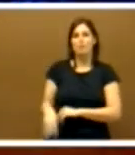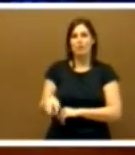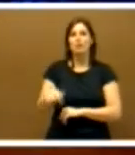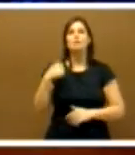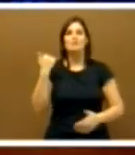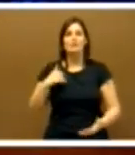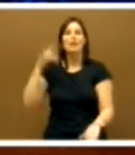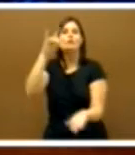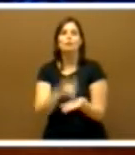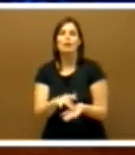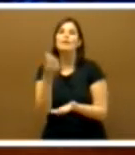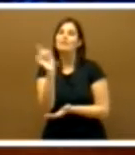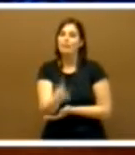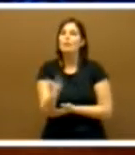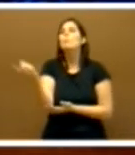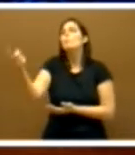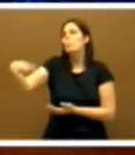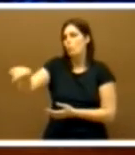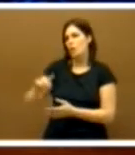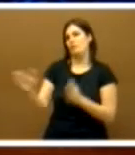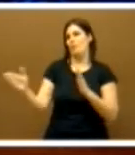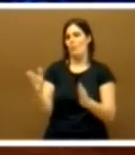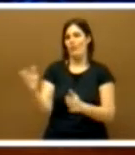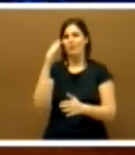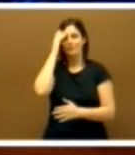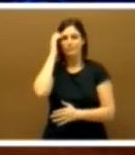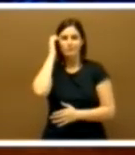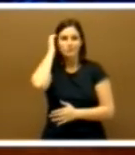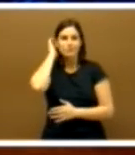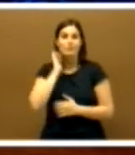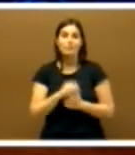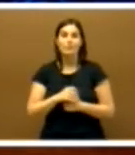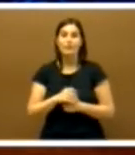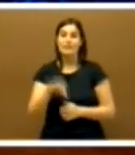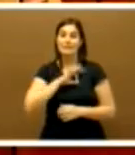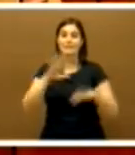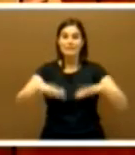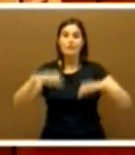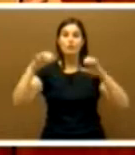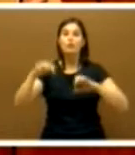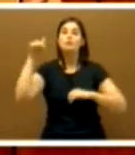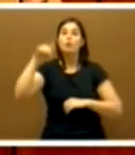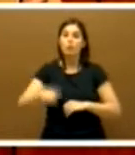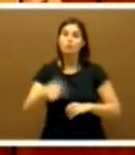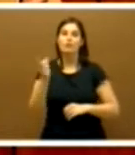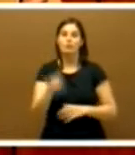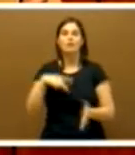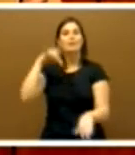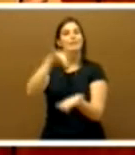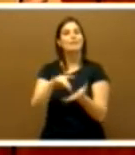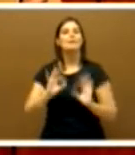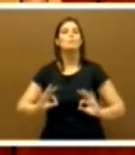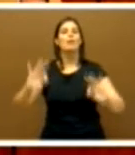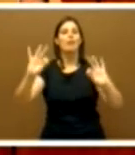vuestro momento. Señorías, hoy es también un día muy especial para muchos de nuestros paisanos.